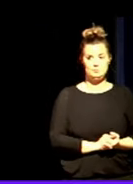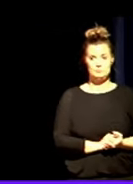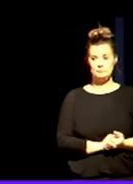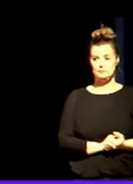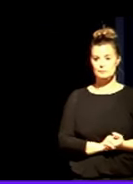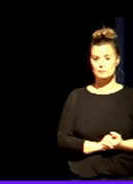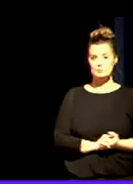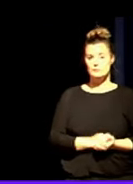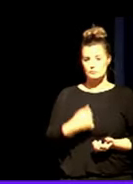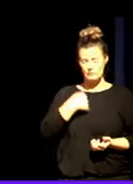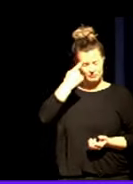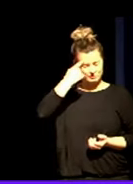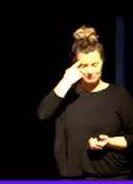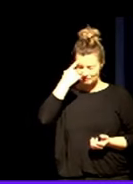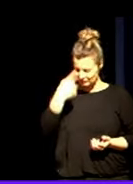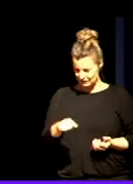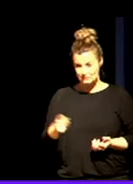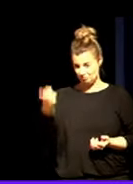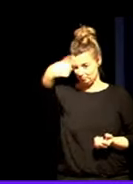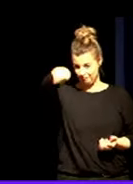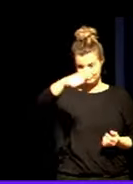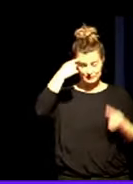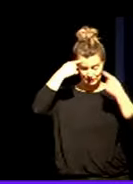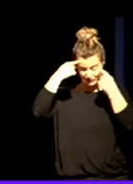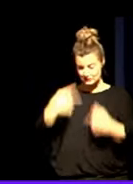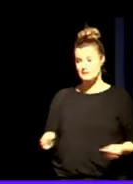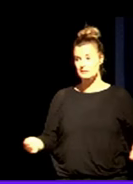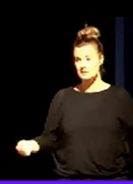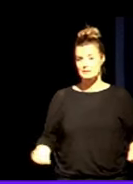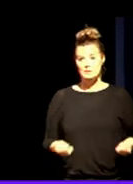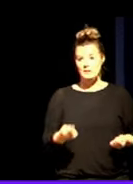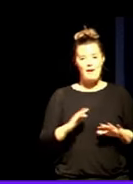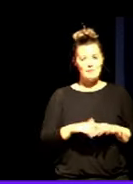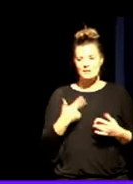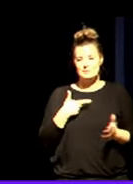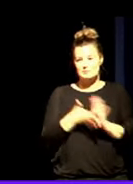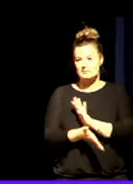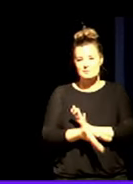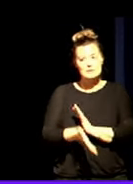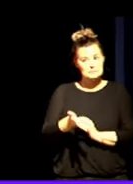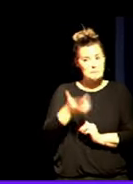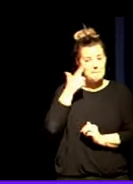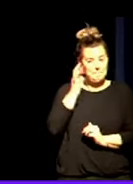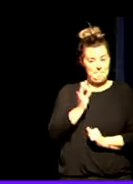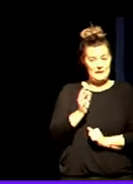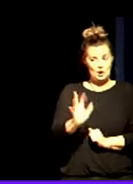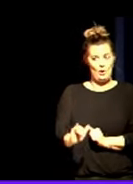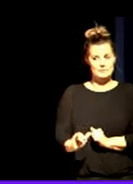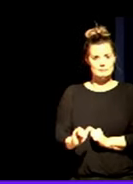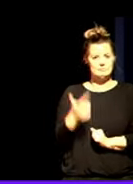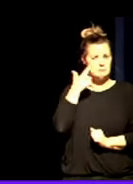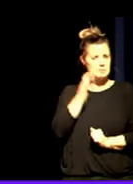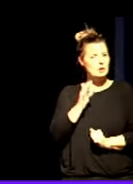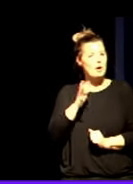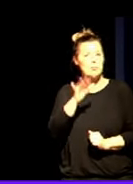soy consciente somos conscientes somos conscientes de que corremos un riesgo corremos un riesgo de pedir demasiado